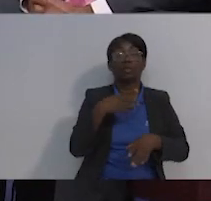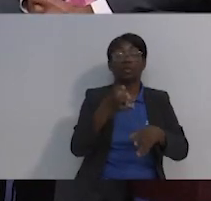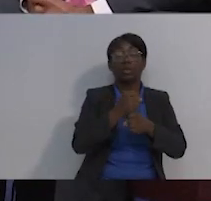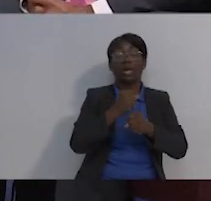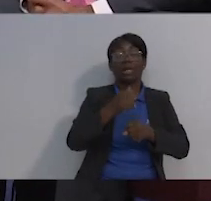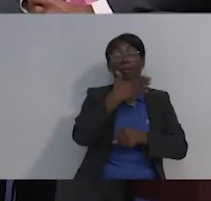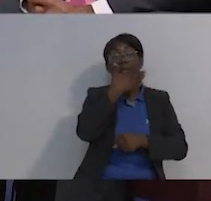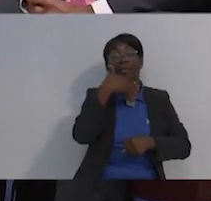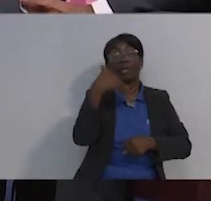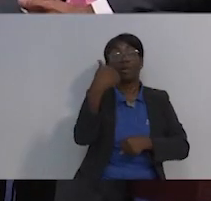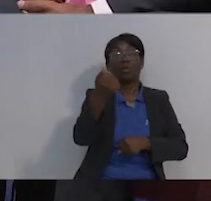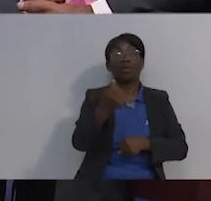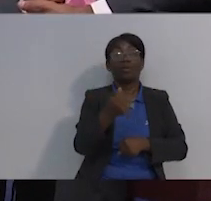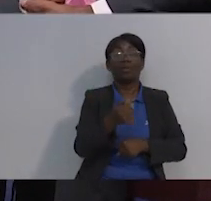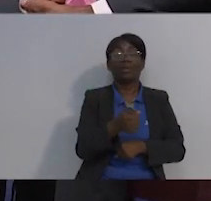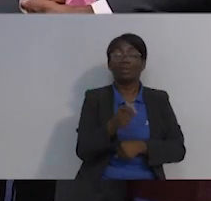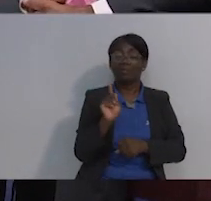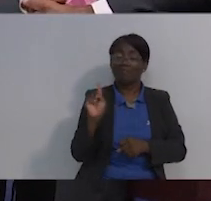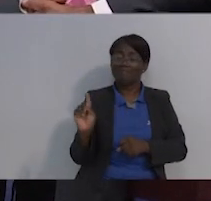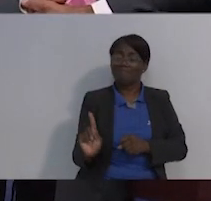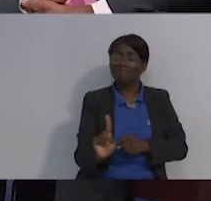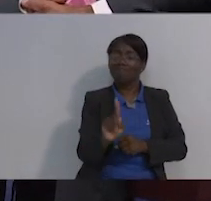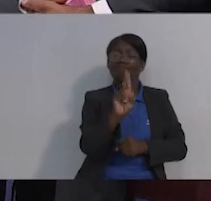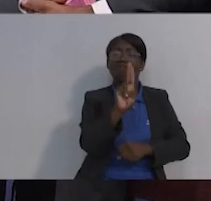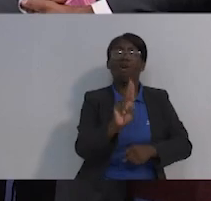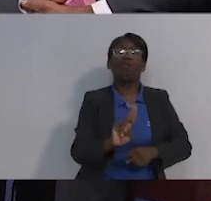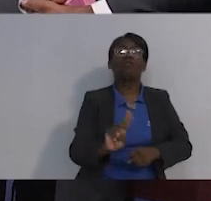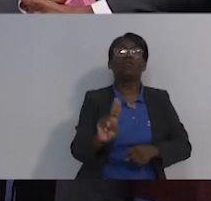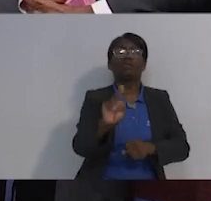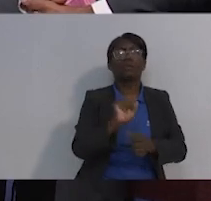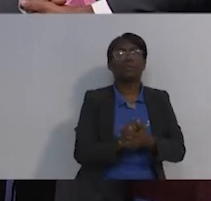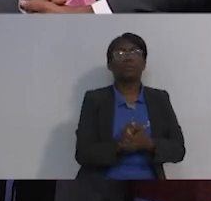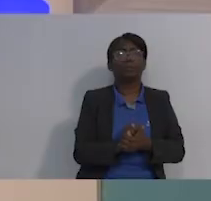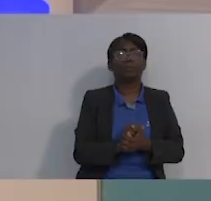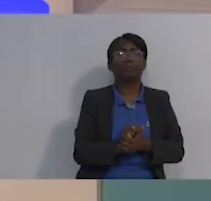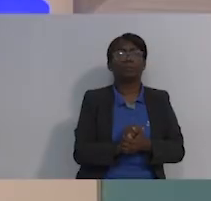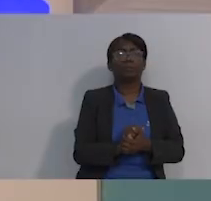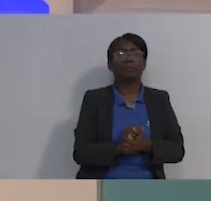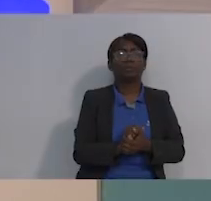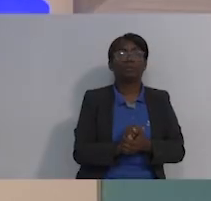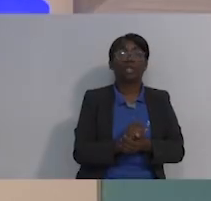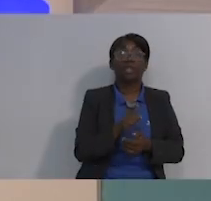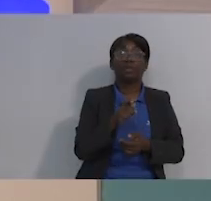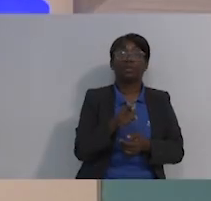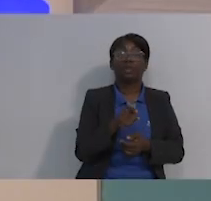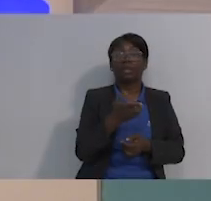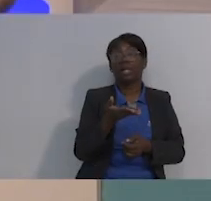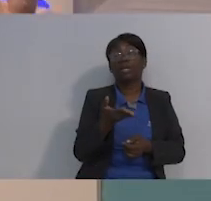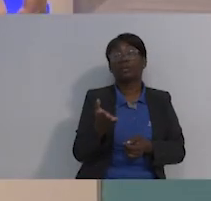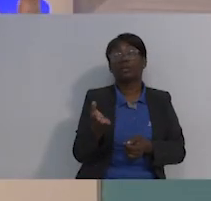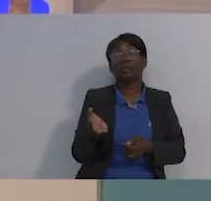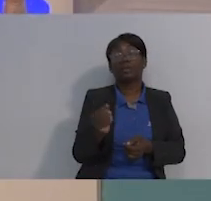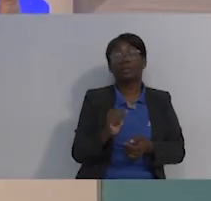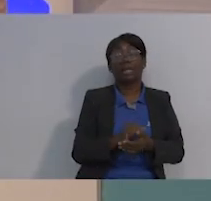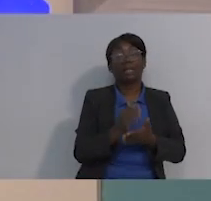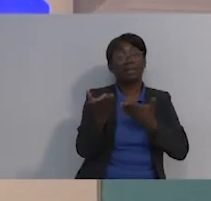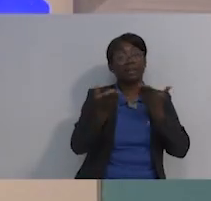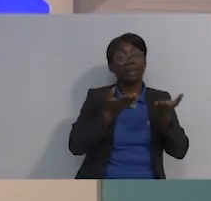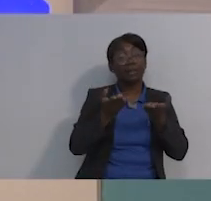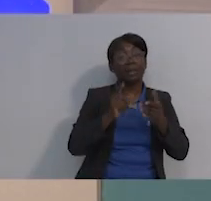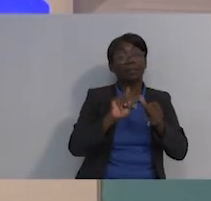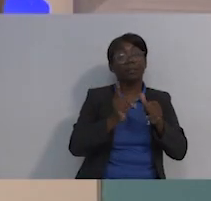Y una de las cosas que sirven más es que primero ser feliz y hacer felices a los demás,